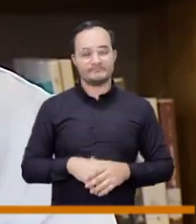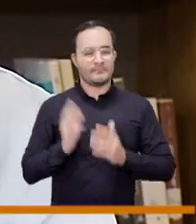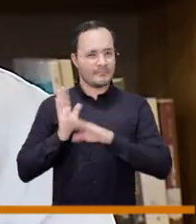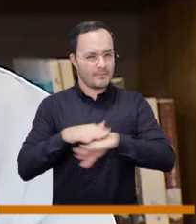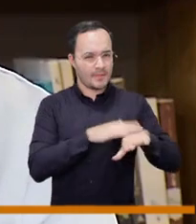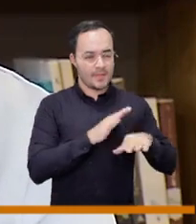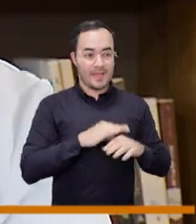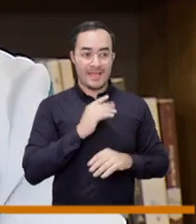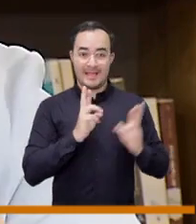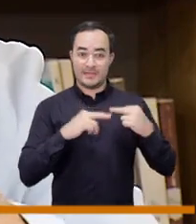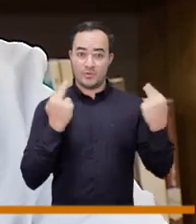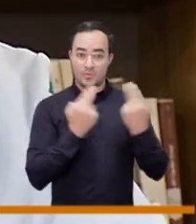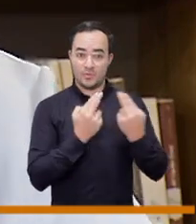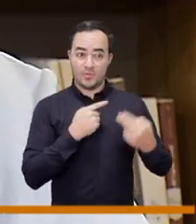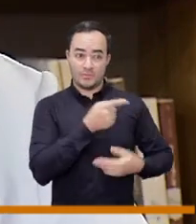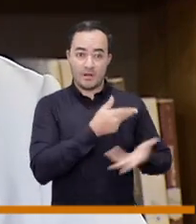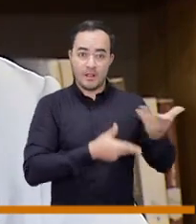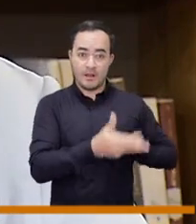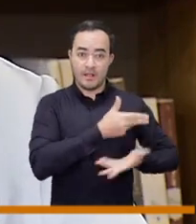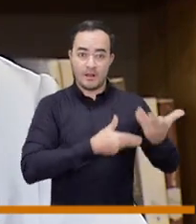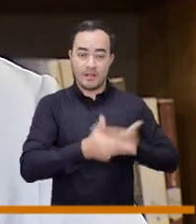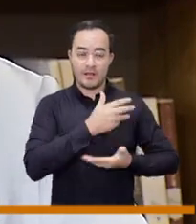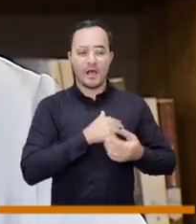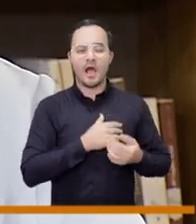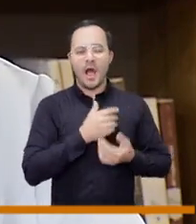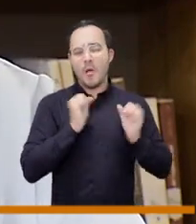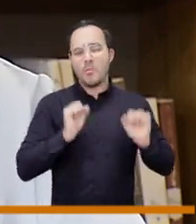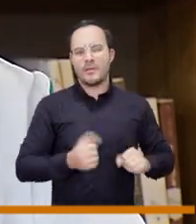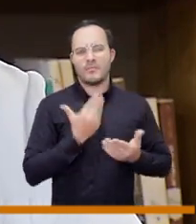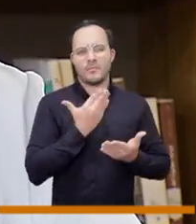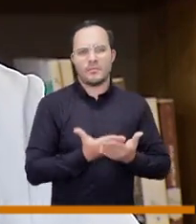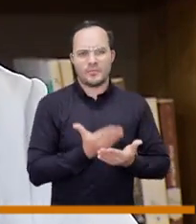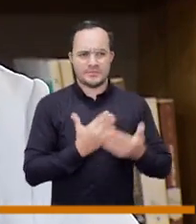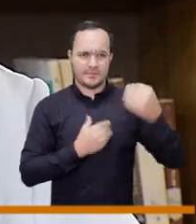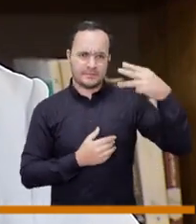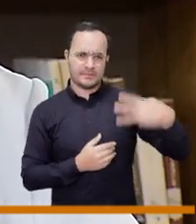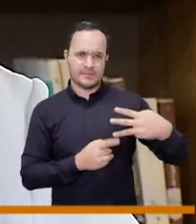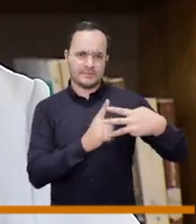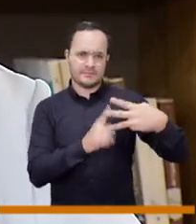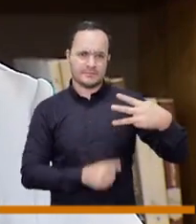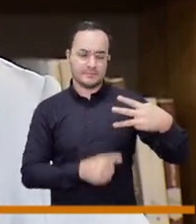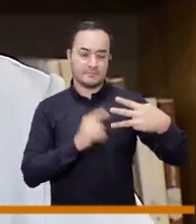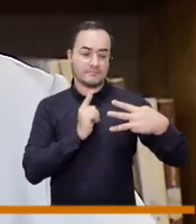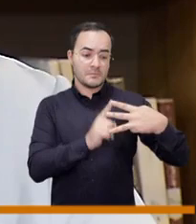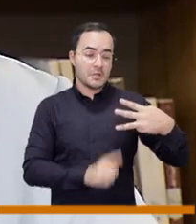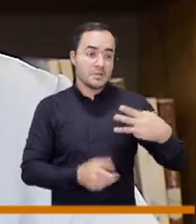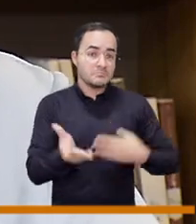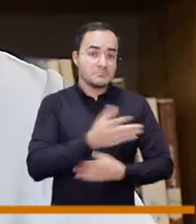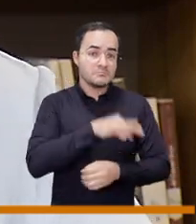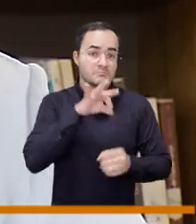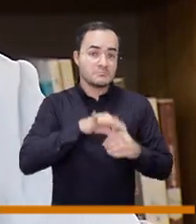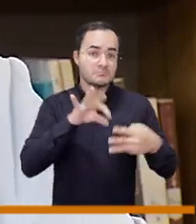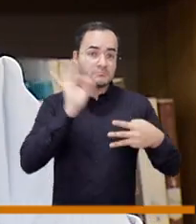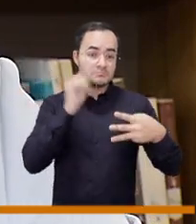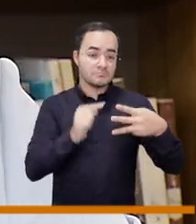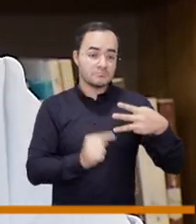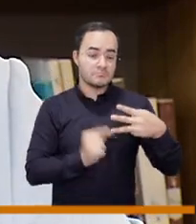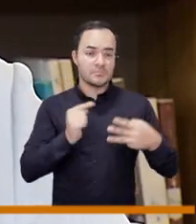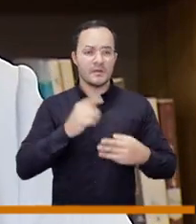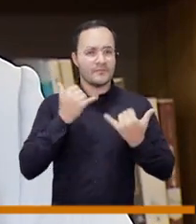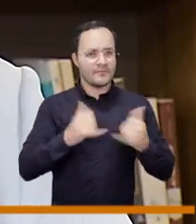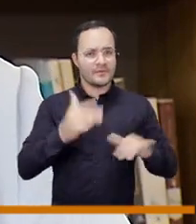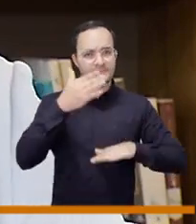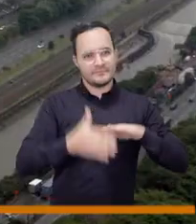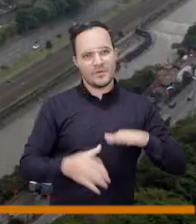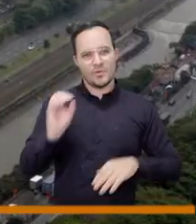esta reunión que hubo dieron 33 opciones tres opciones que se van a revisar y que se tiene hasta octubre